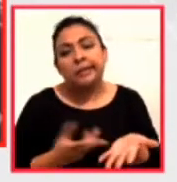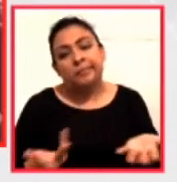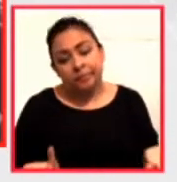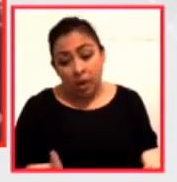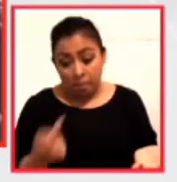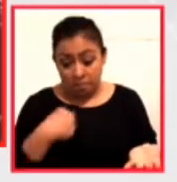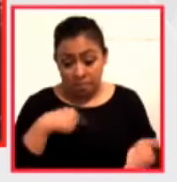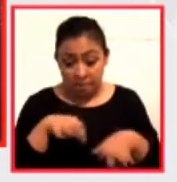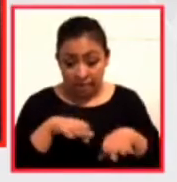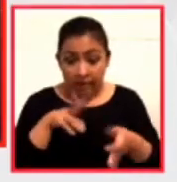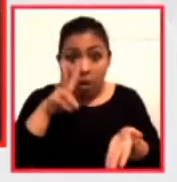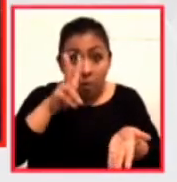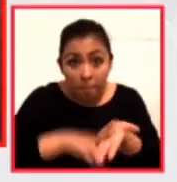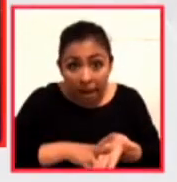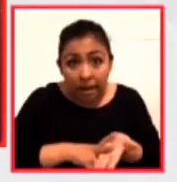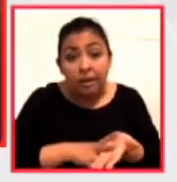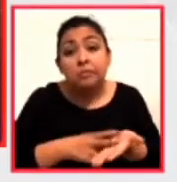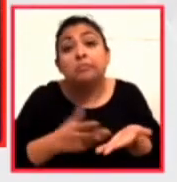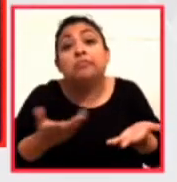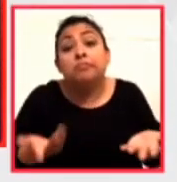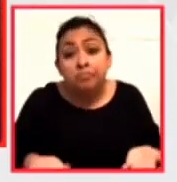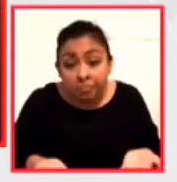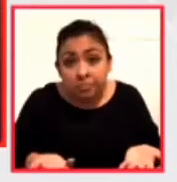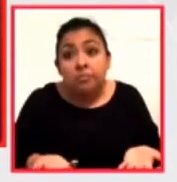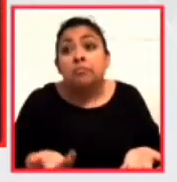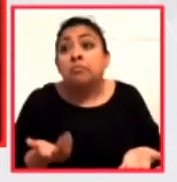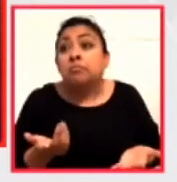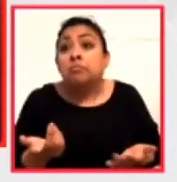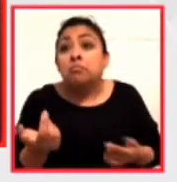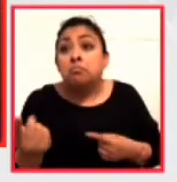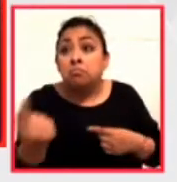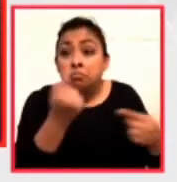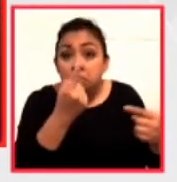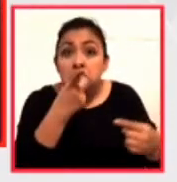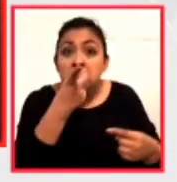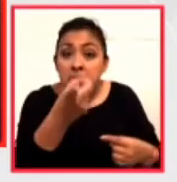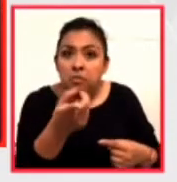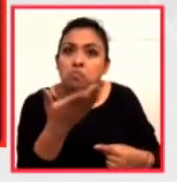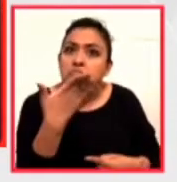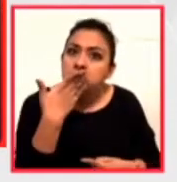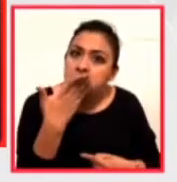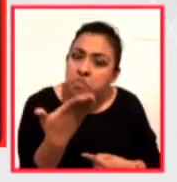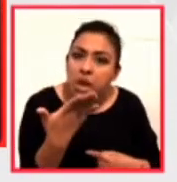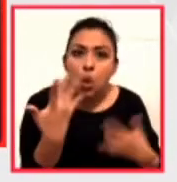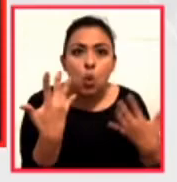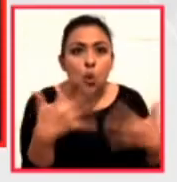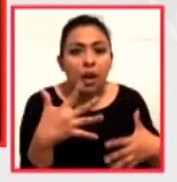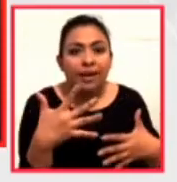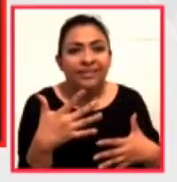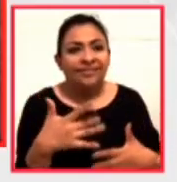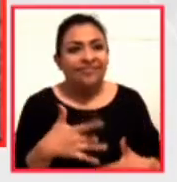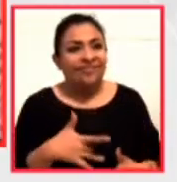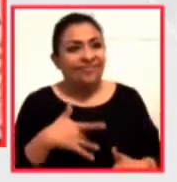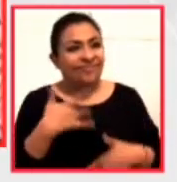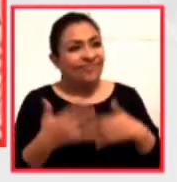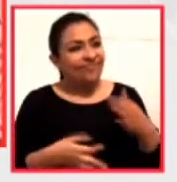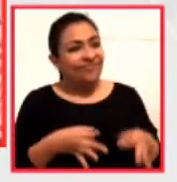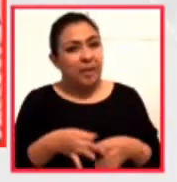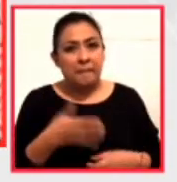tu trabajo que te haya alguien te dedica que lo estás haciendo bien pues siempre es muy gratificante